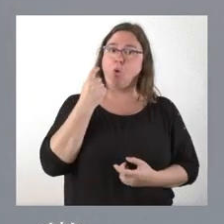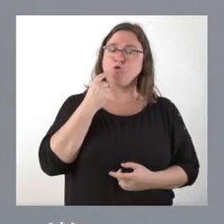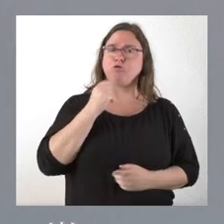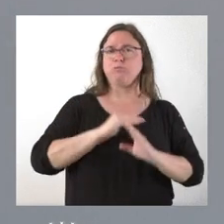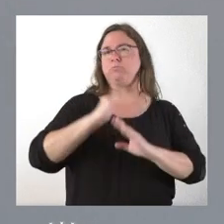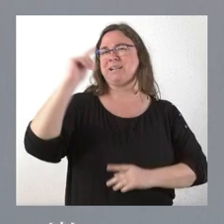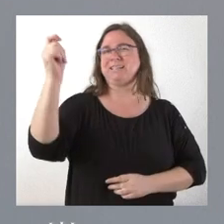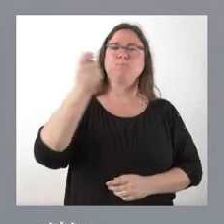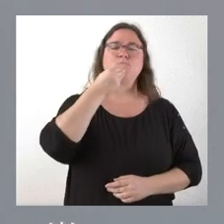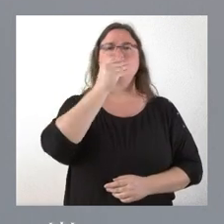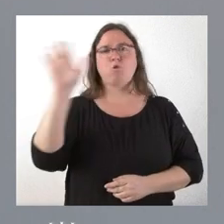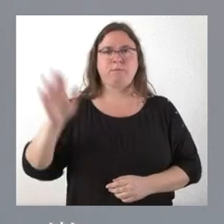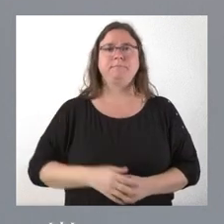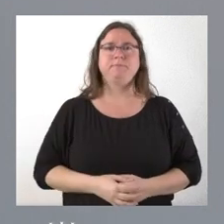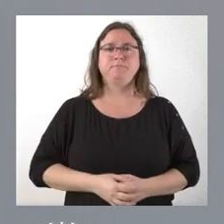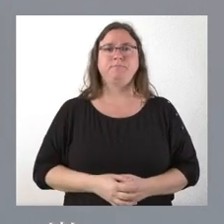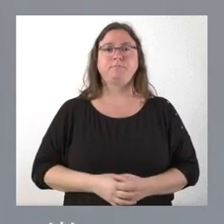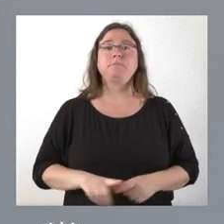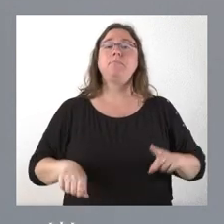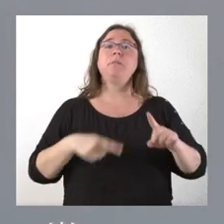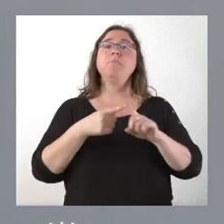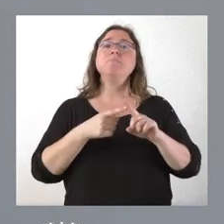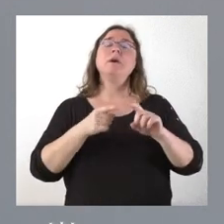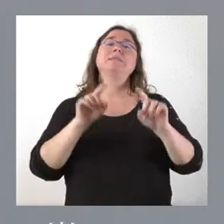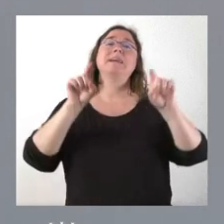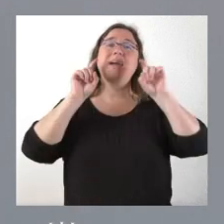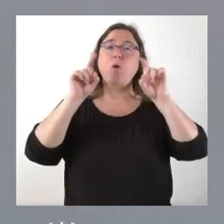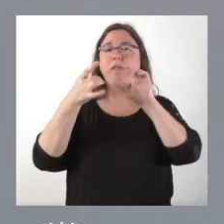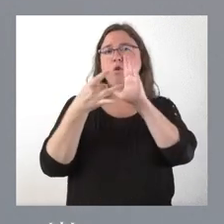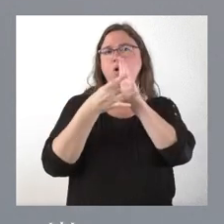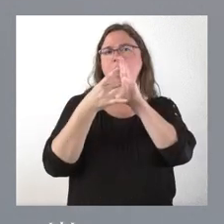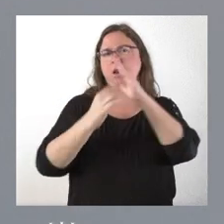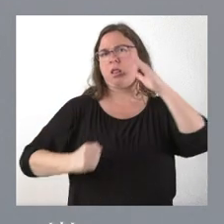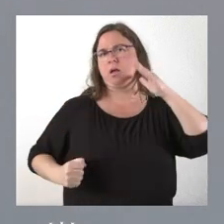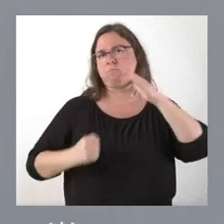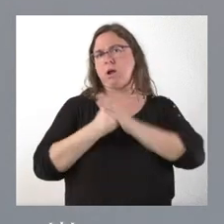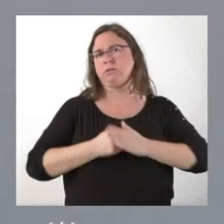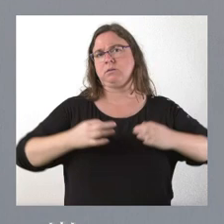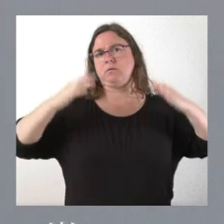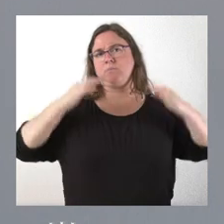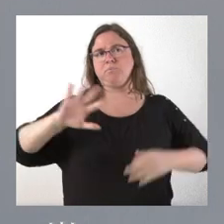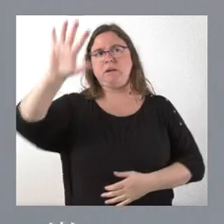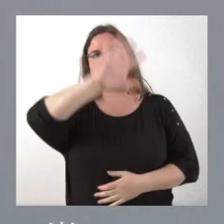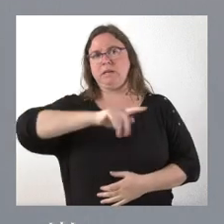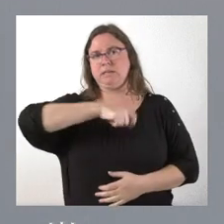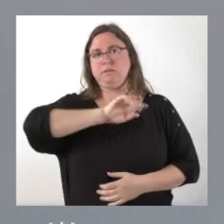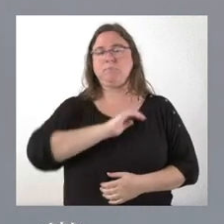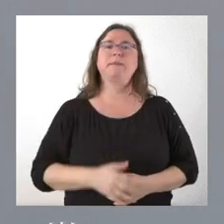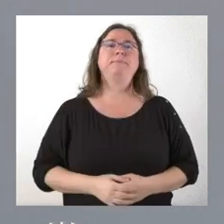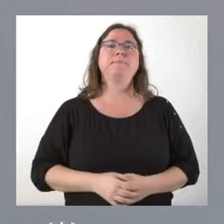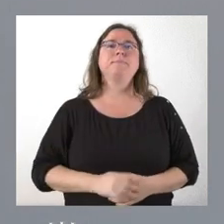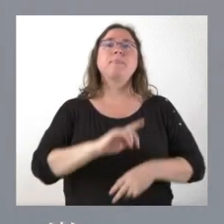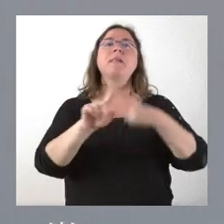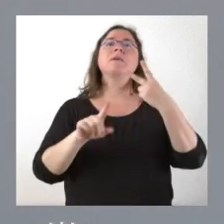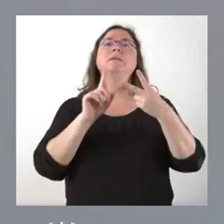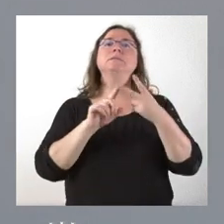y acceden a una educación de la máxima calidad dentro del contexto nacional. La segunda cuestión